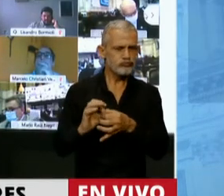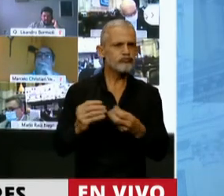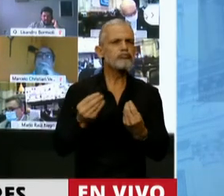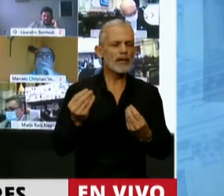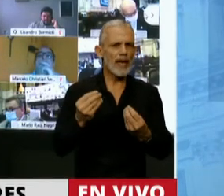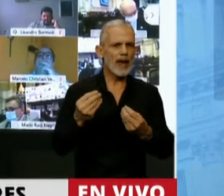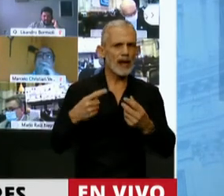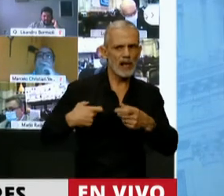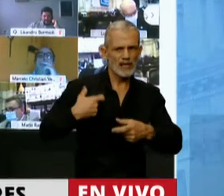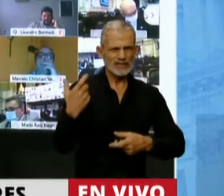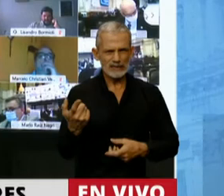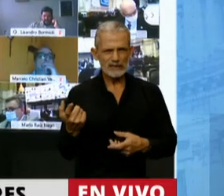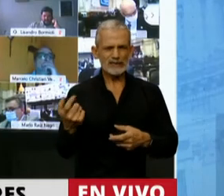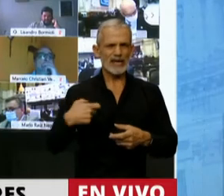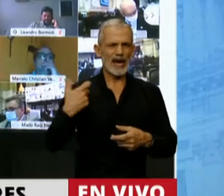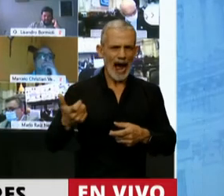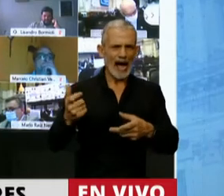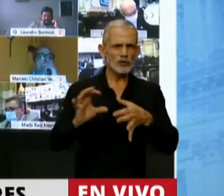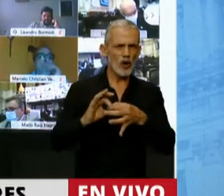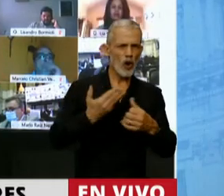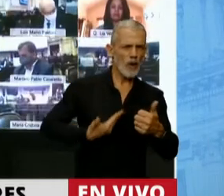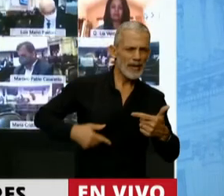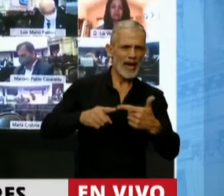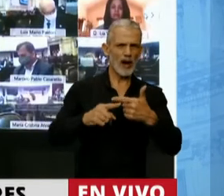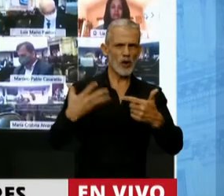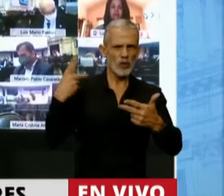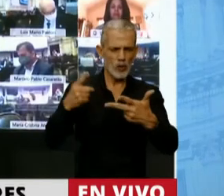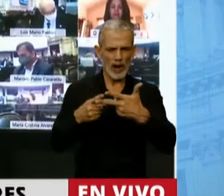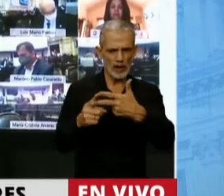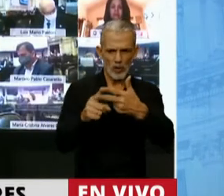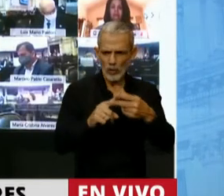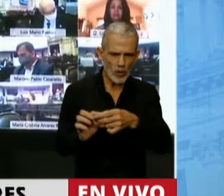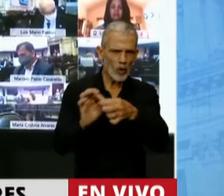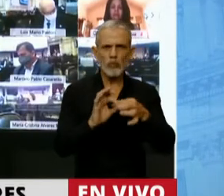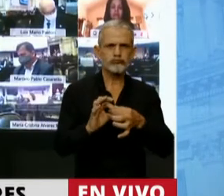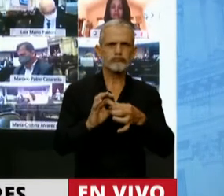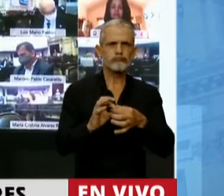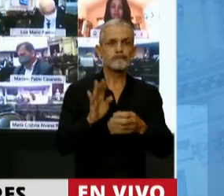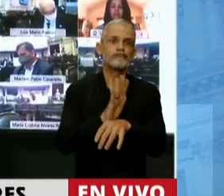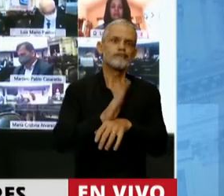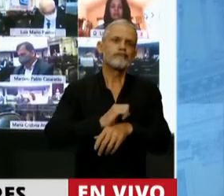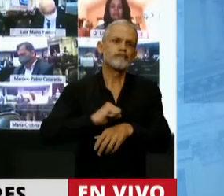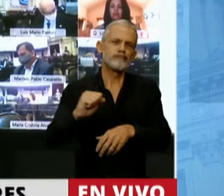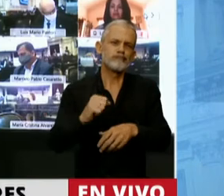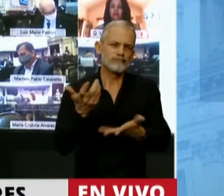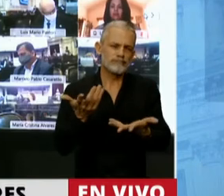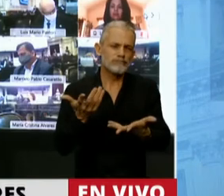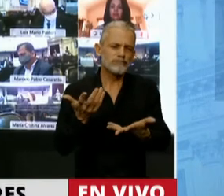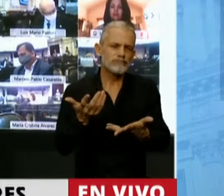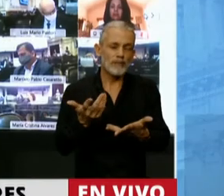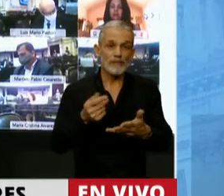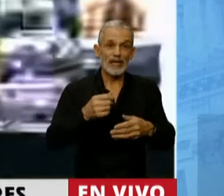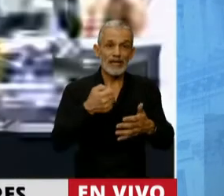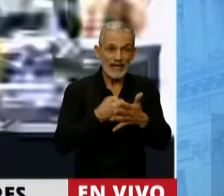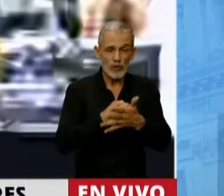burocracia sindical, gobierno y patronal en un verdadero fraude laboral. La lucha de los